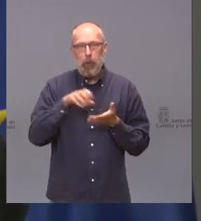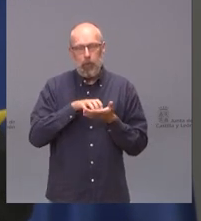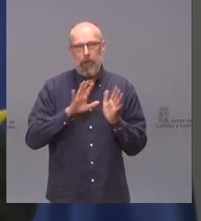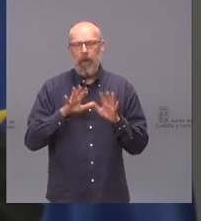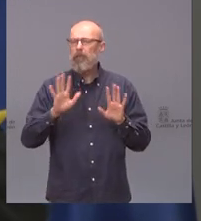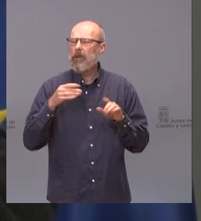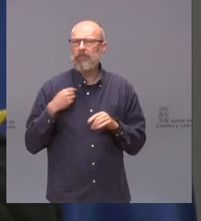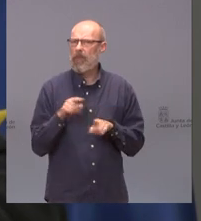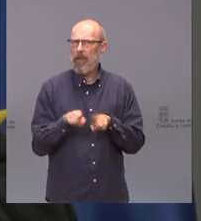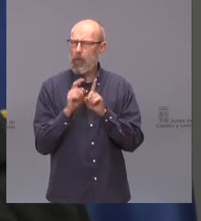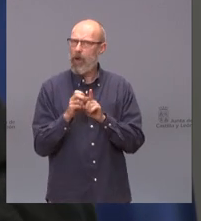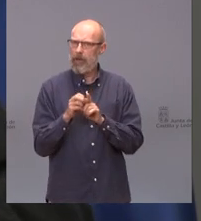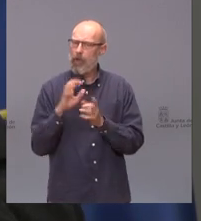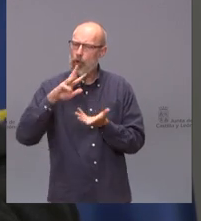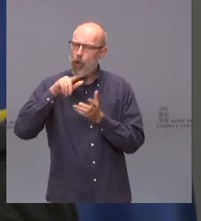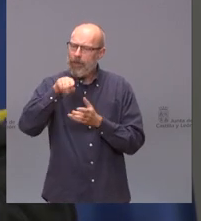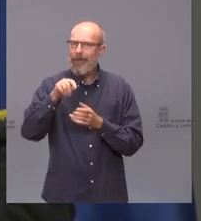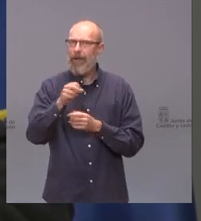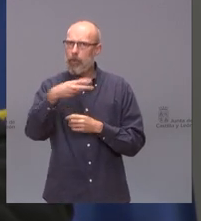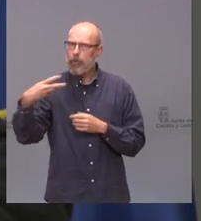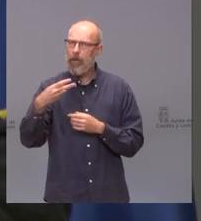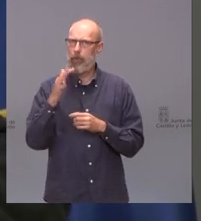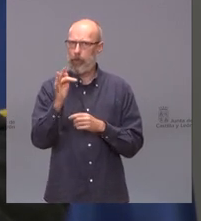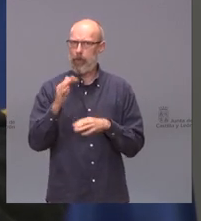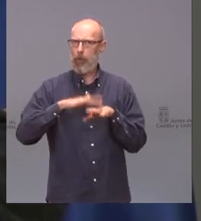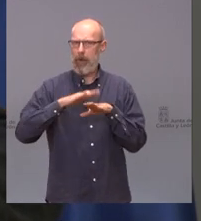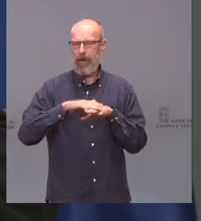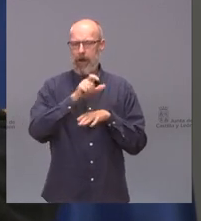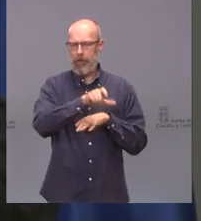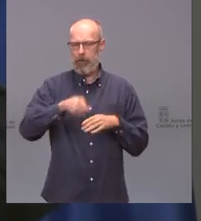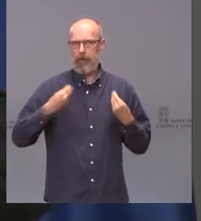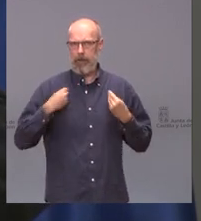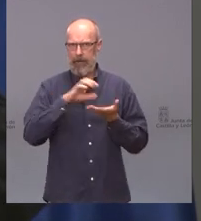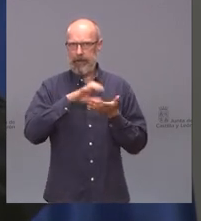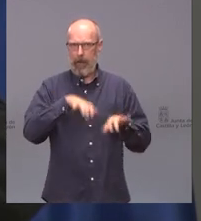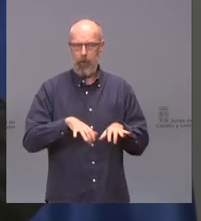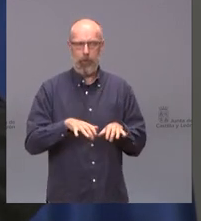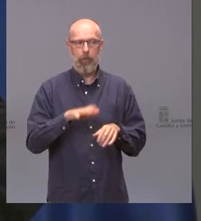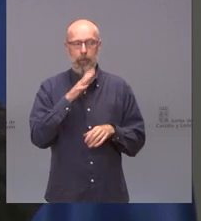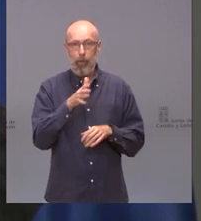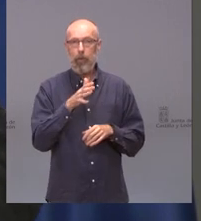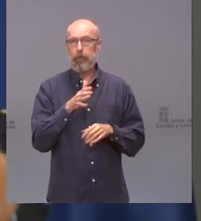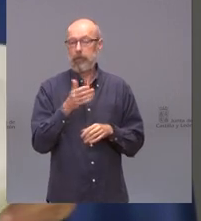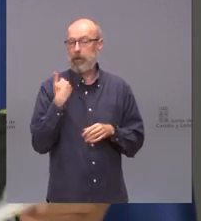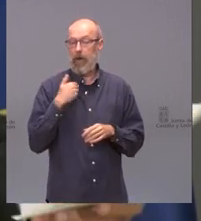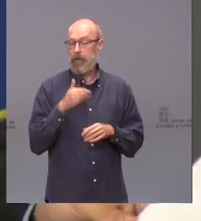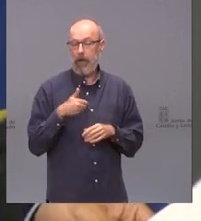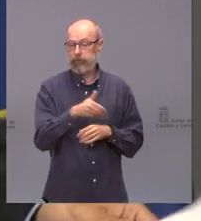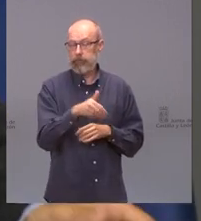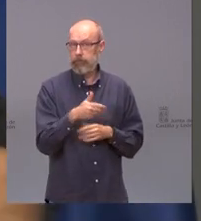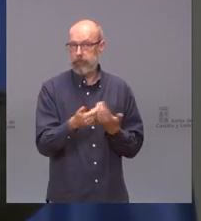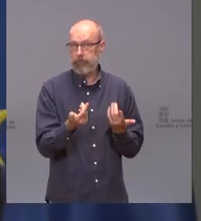noticia para los ciudadanos de Castilla y León que van a ver cómo